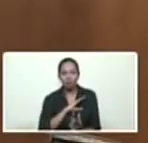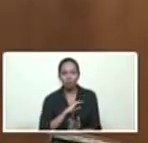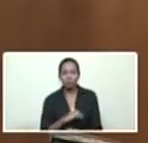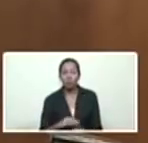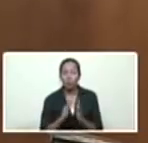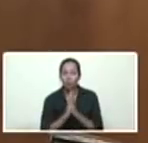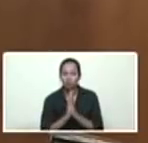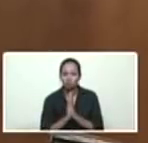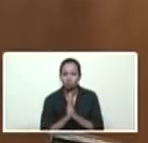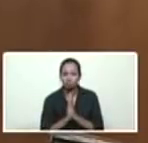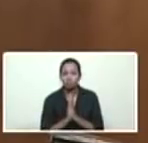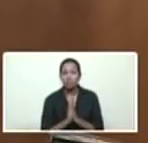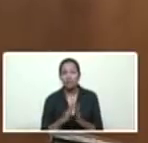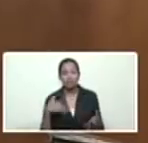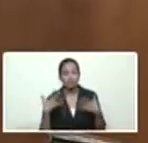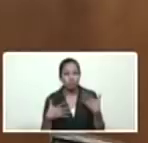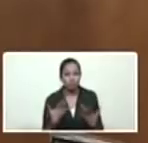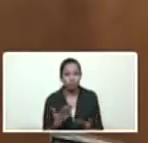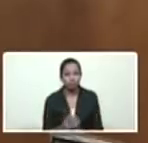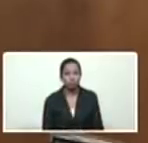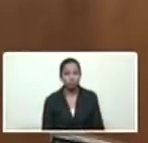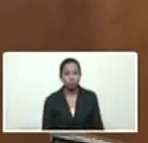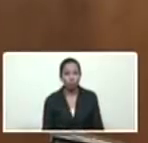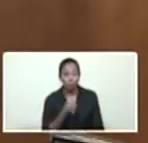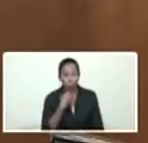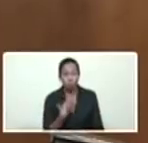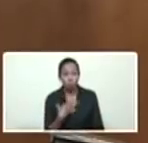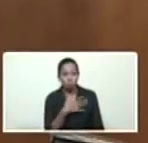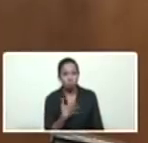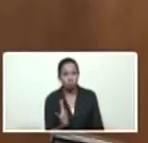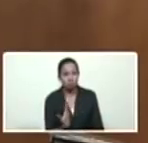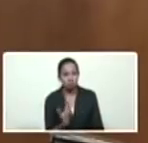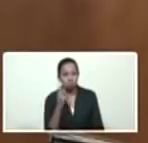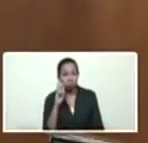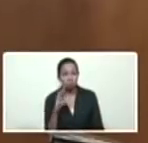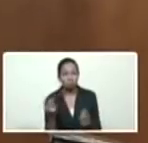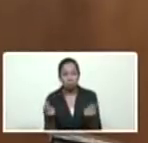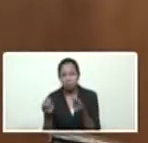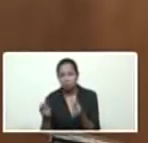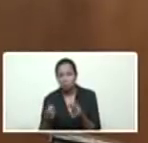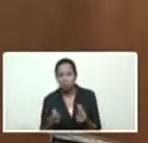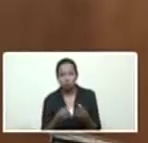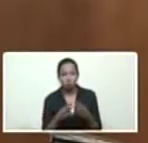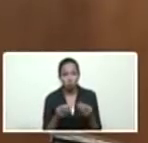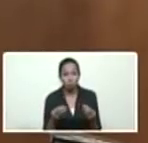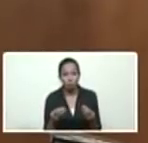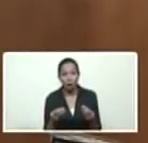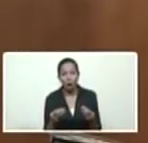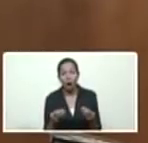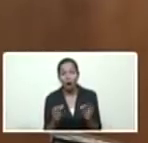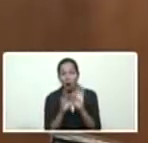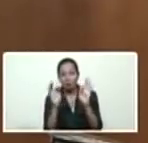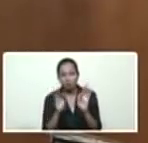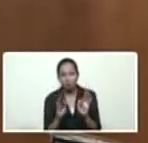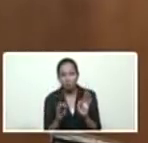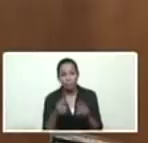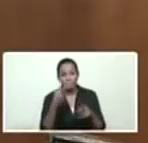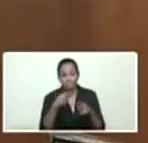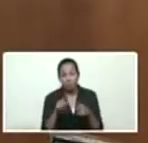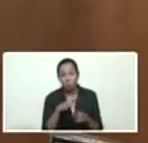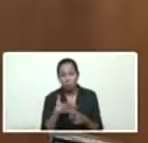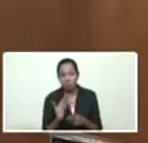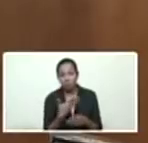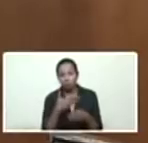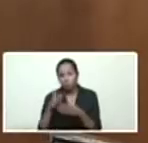y en acción. Ministra, yo quisiera, bueno, estamos reactivando, energizando las distintas fuentes, pero me gustaría que compartiera